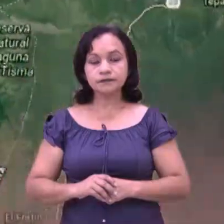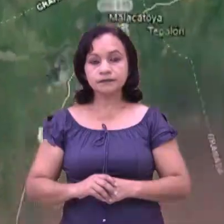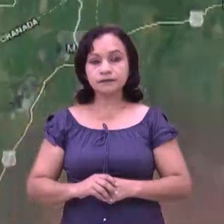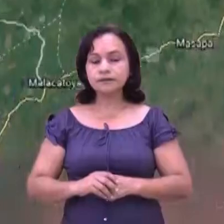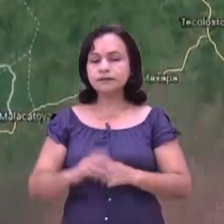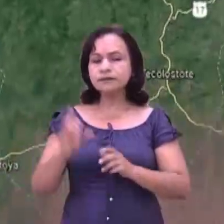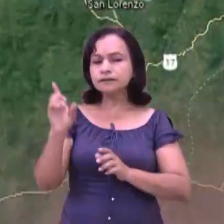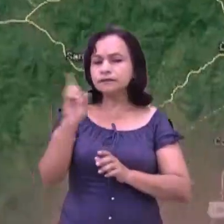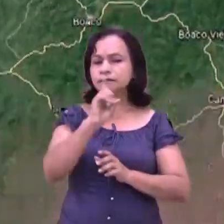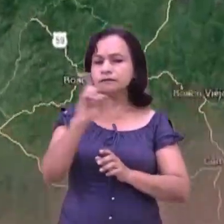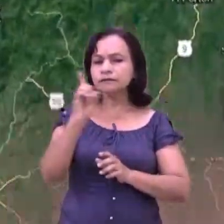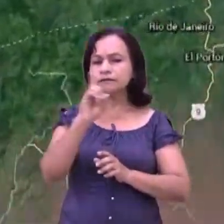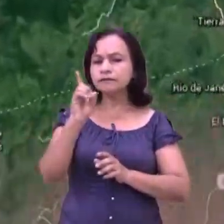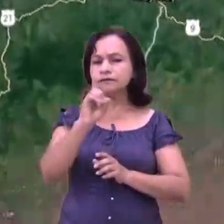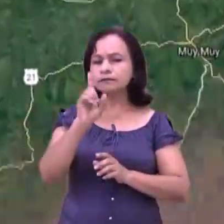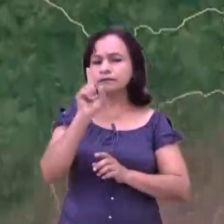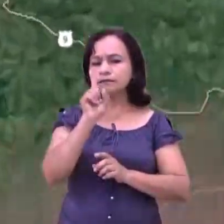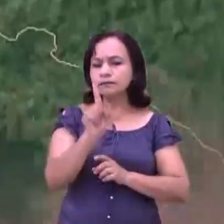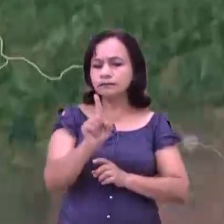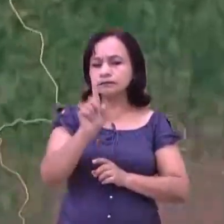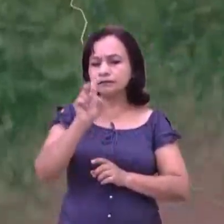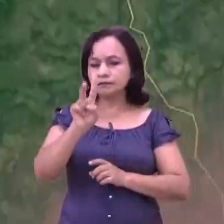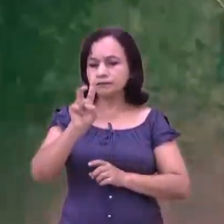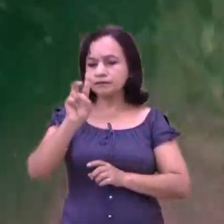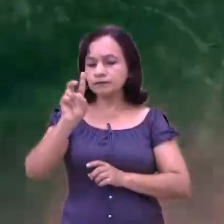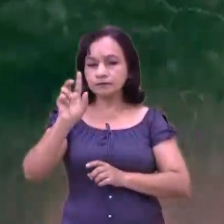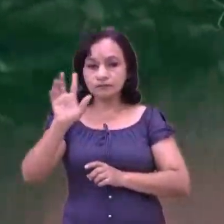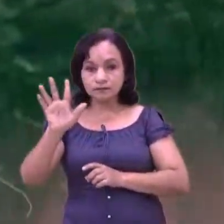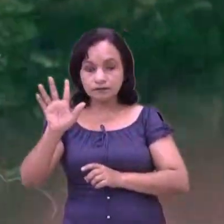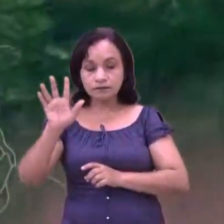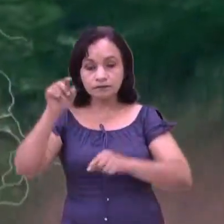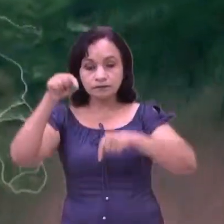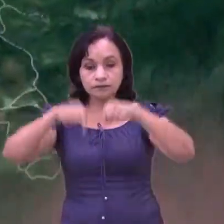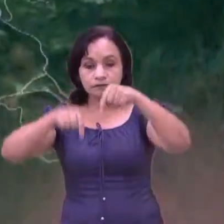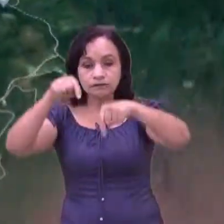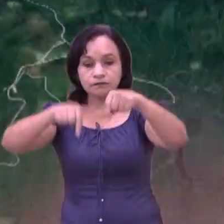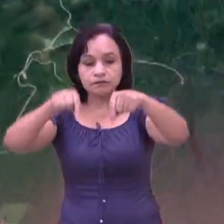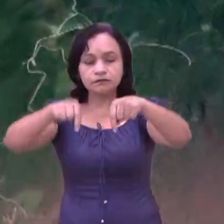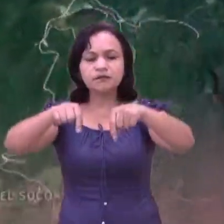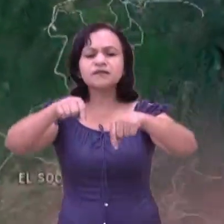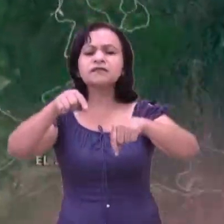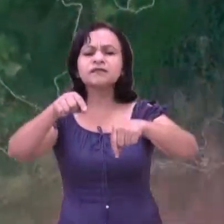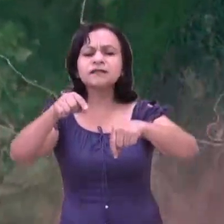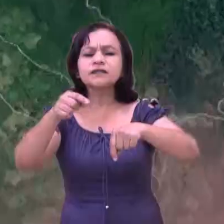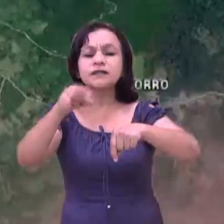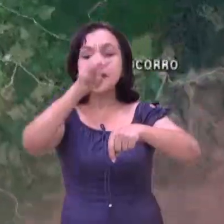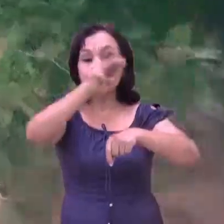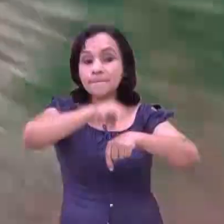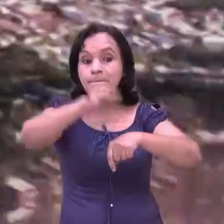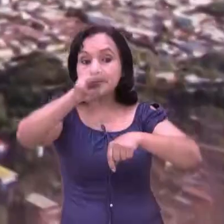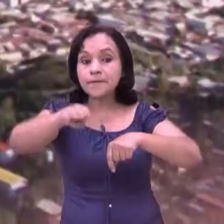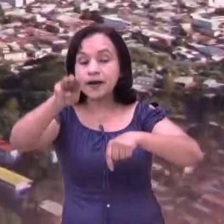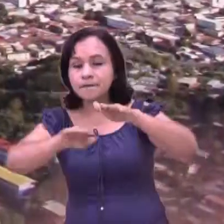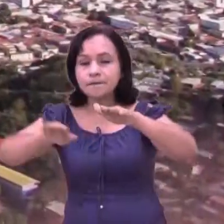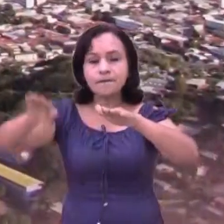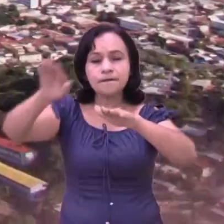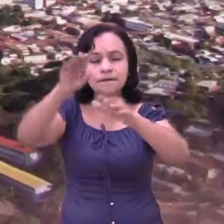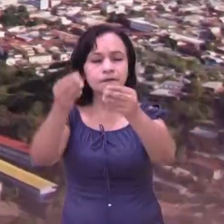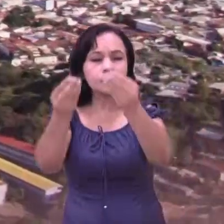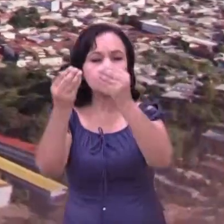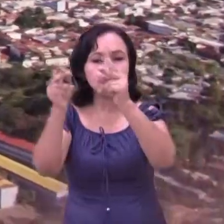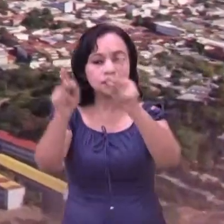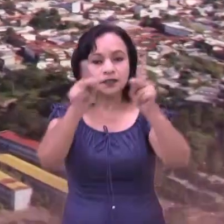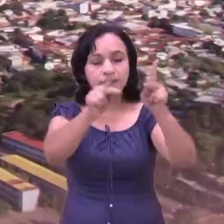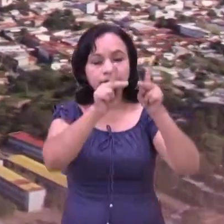Matagalpa Ubicada a 125 kilómetros de la capital, Matagalpa es el segundo departamento más poblado de Nicaragua y altamente